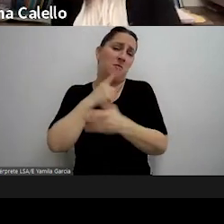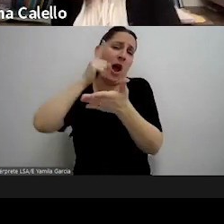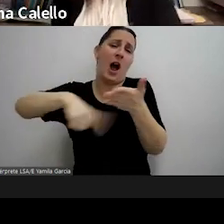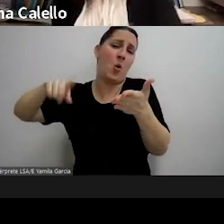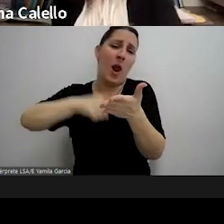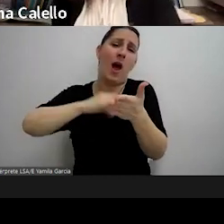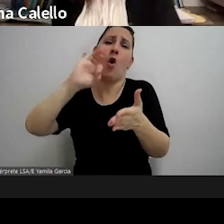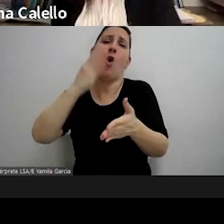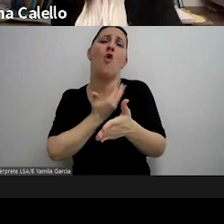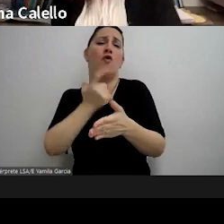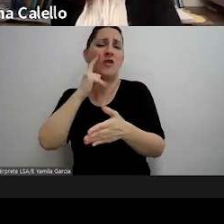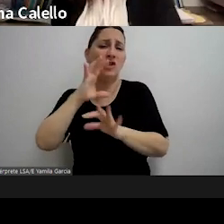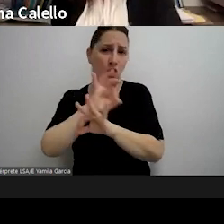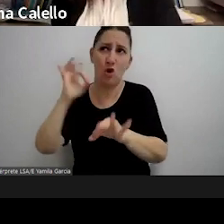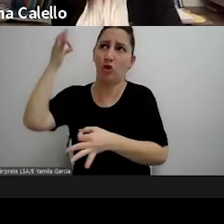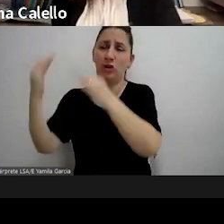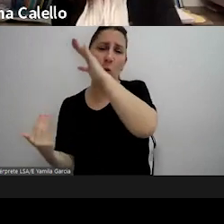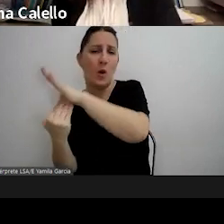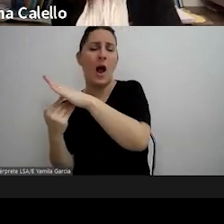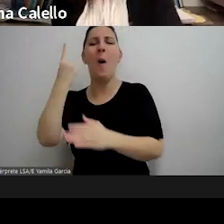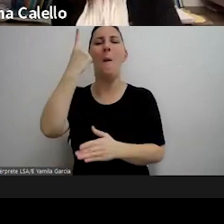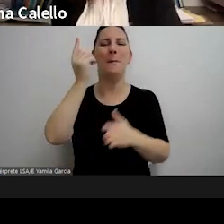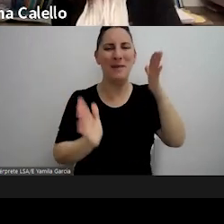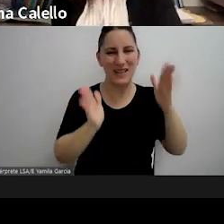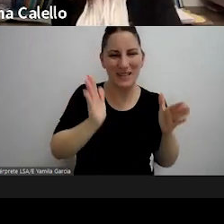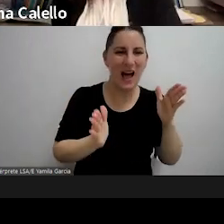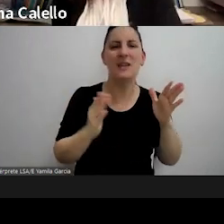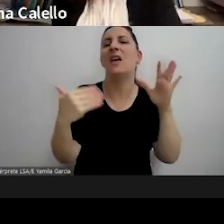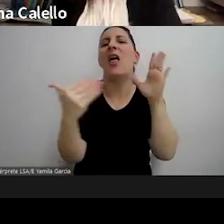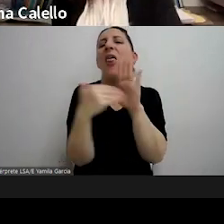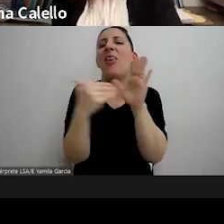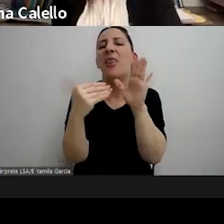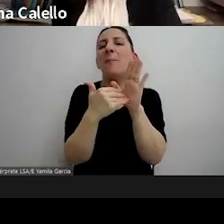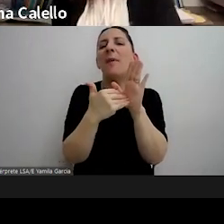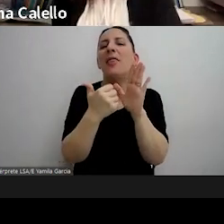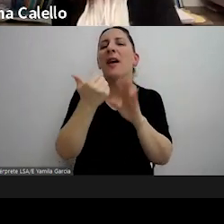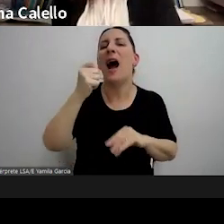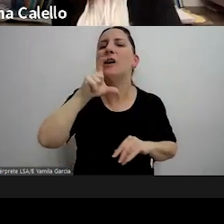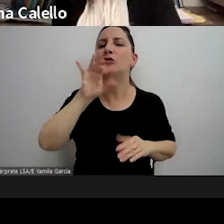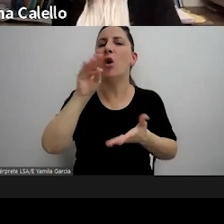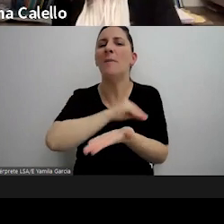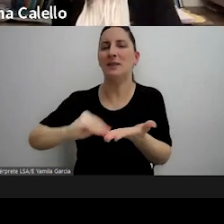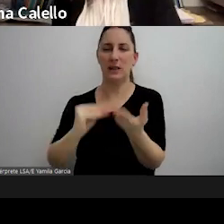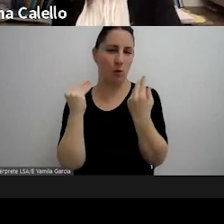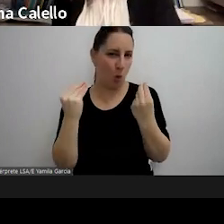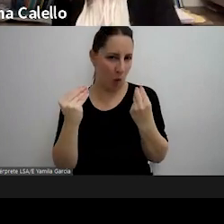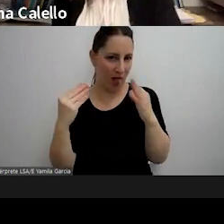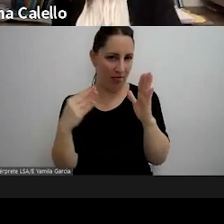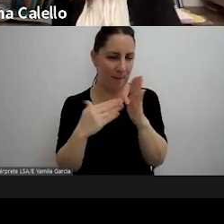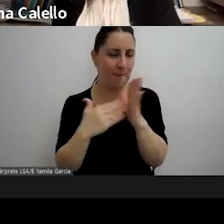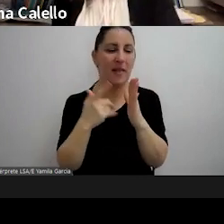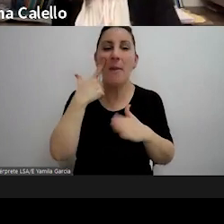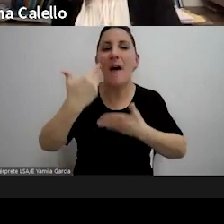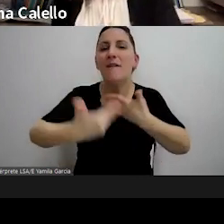oficio en el tribunal fiscal o en primera instancia por ejemplo depende que tipo de acto se refiera para ver la vía de